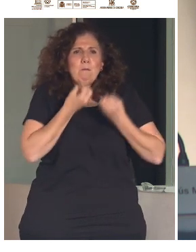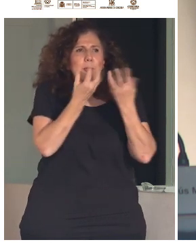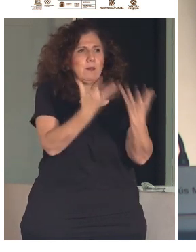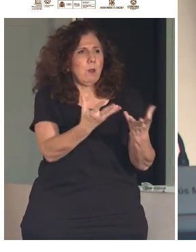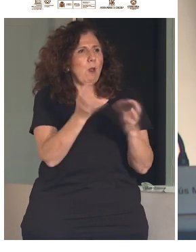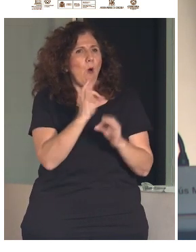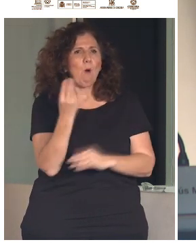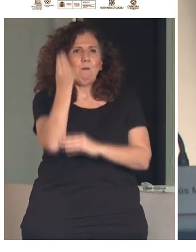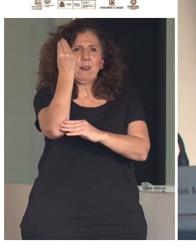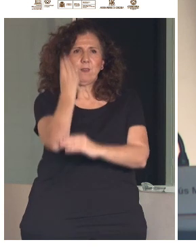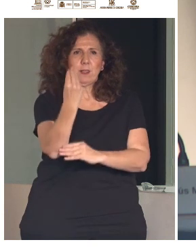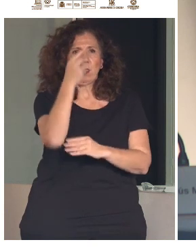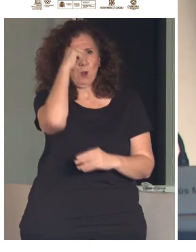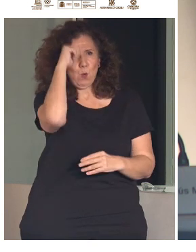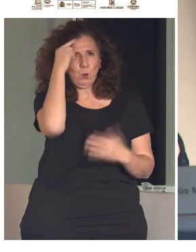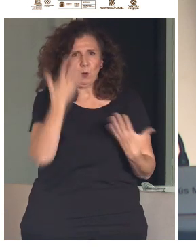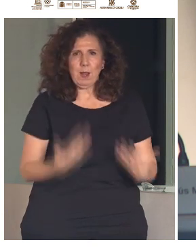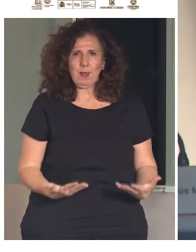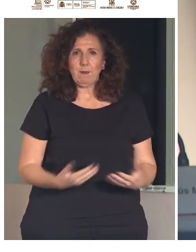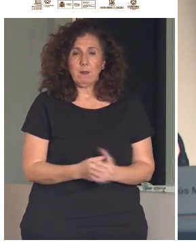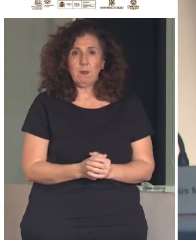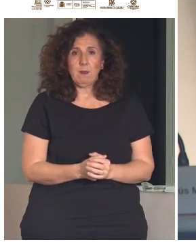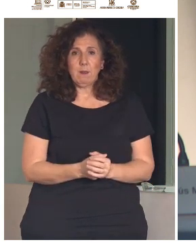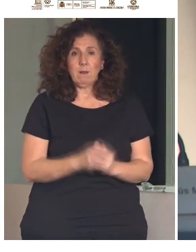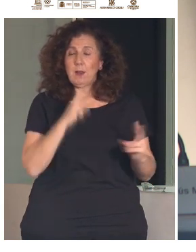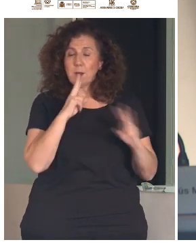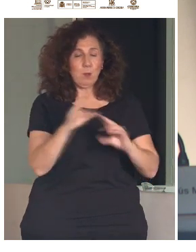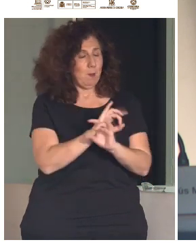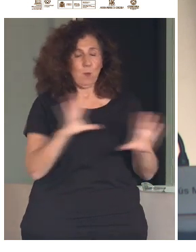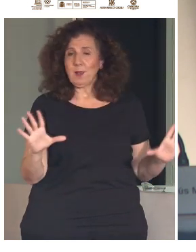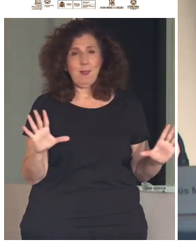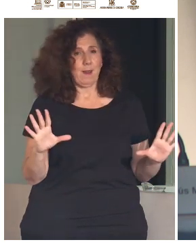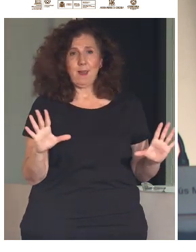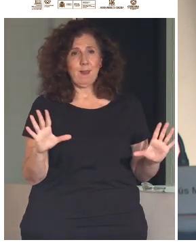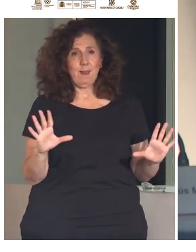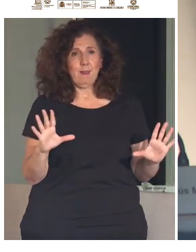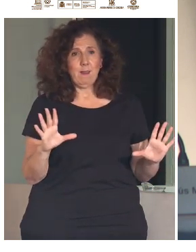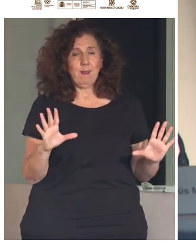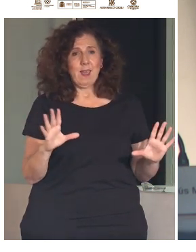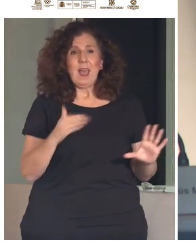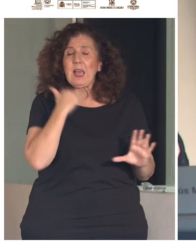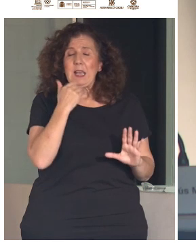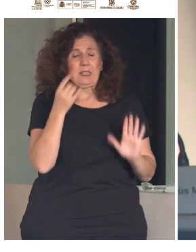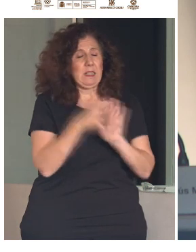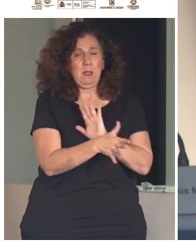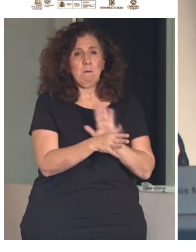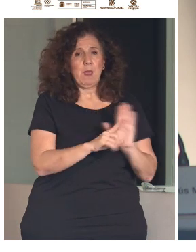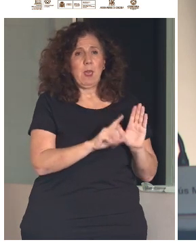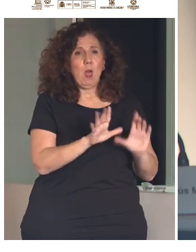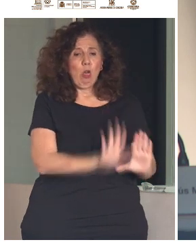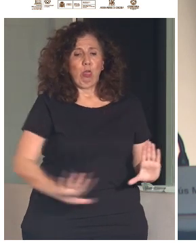La respuesta es clara. Generalmente nos ubicaba en los márgenes y absolutamente